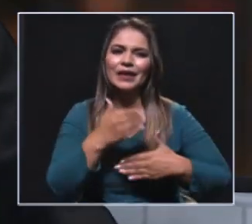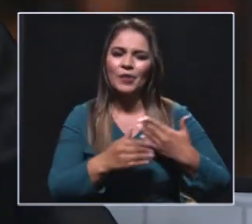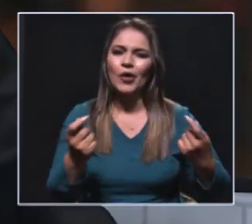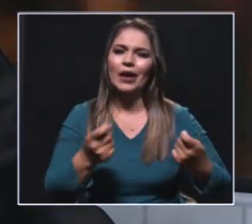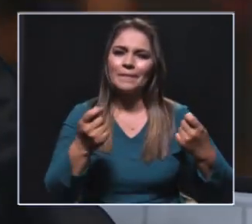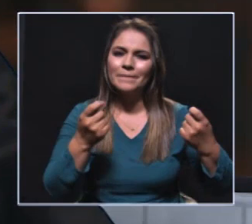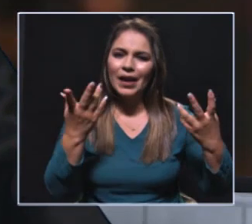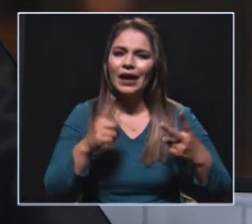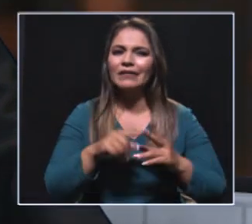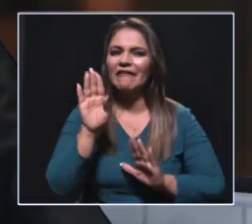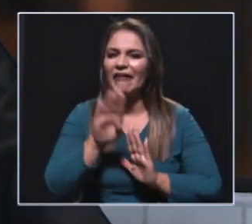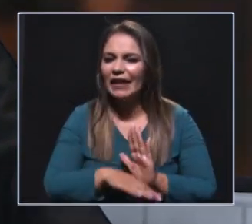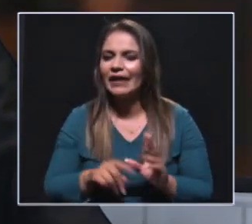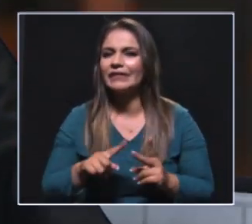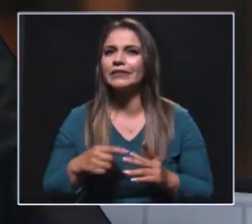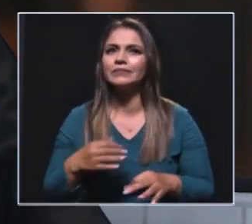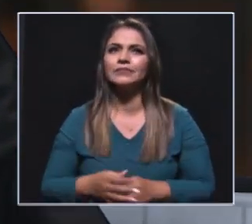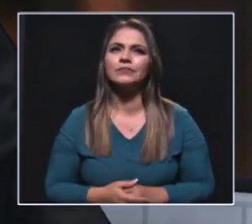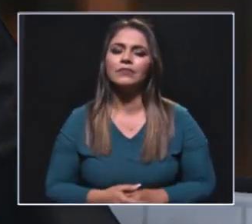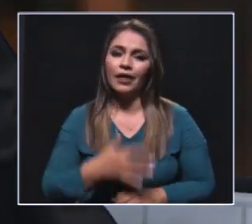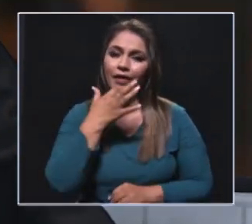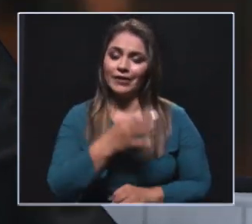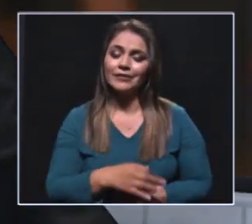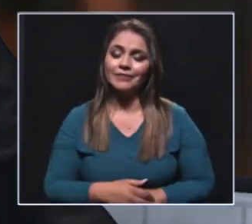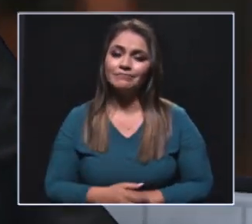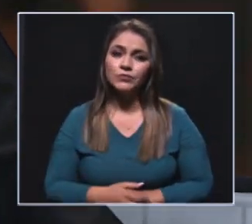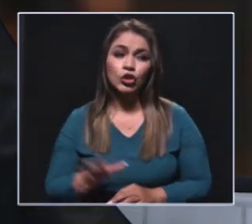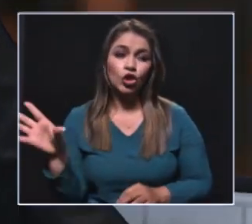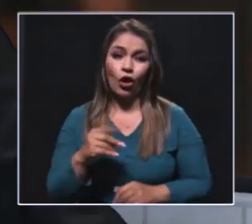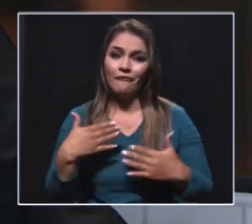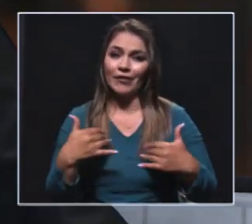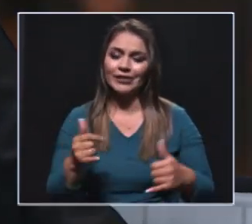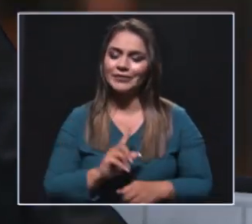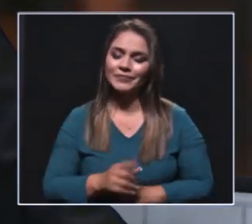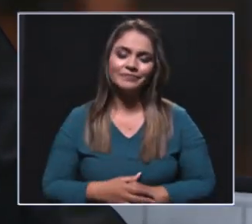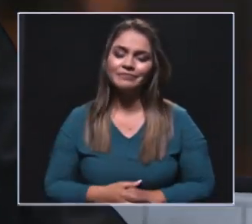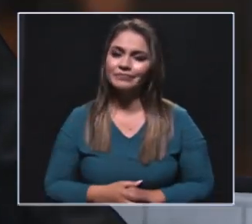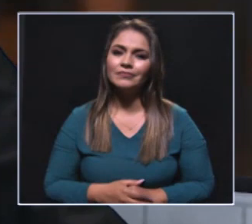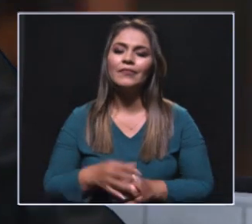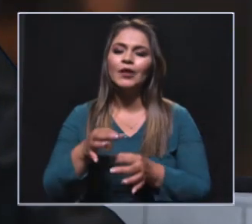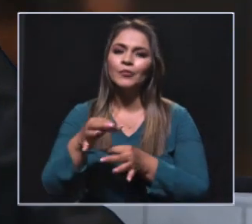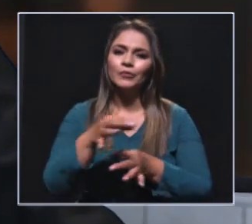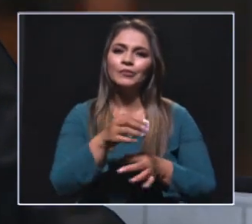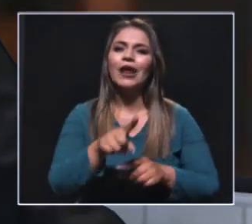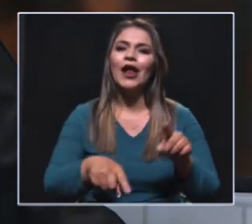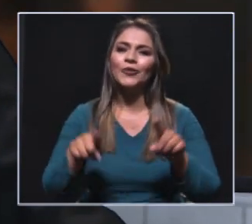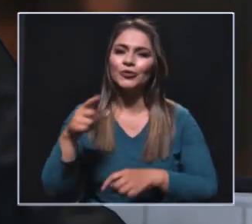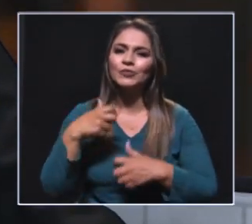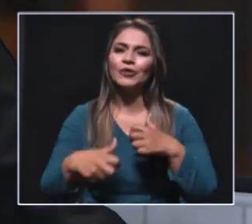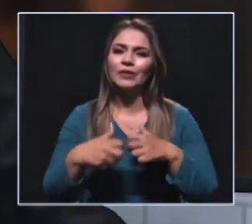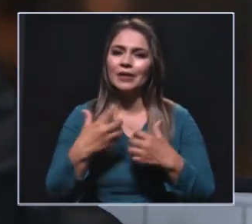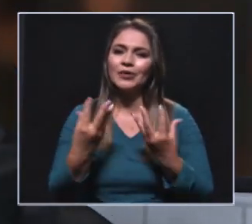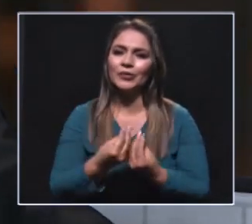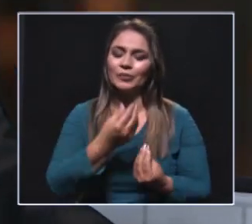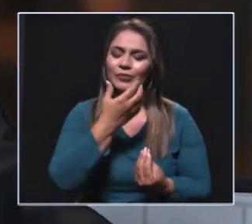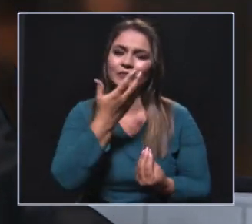campañas, que no estén muy costosas y yo no puedo tapar el sol con las manos. En algunas regiones tenemos problemas de orden público y eso es uno de los temores